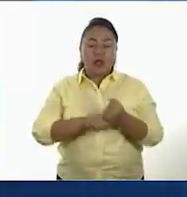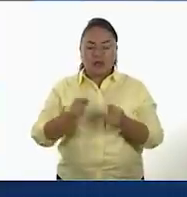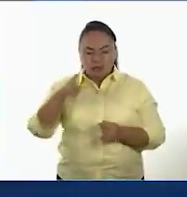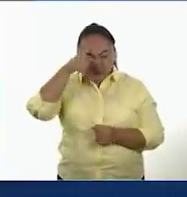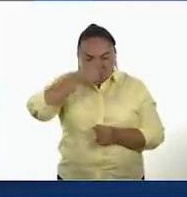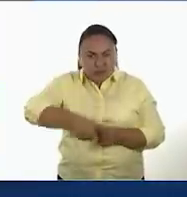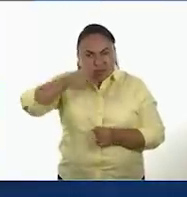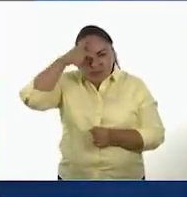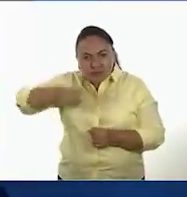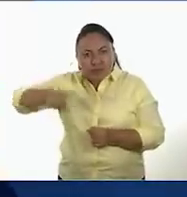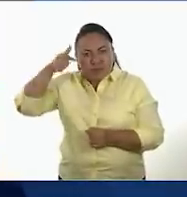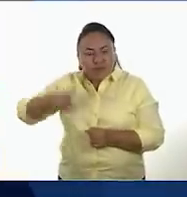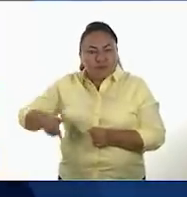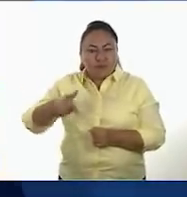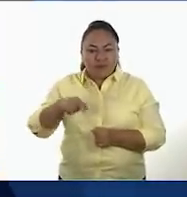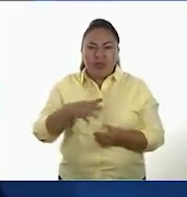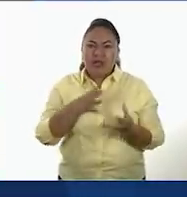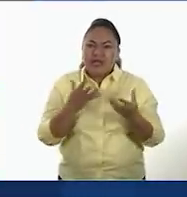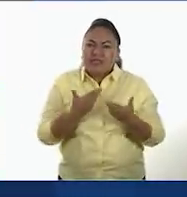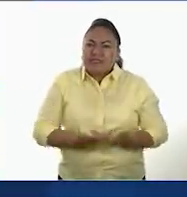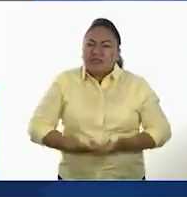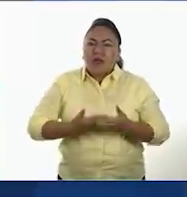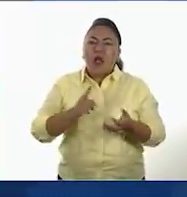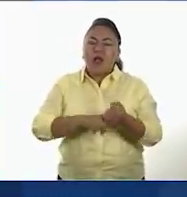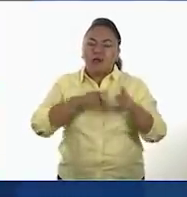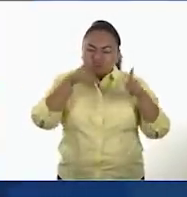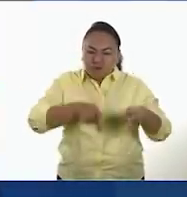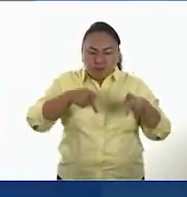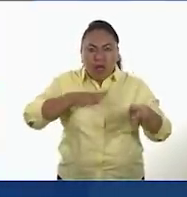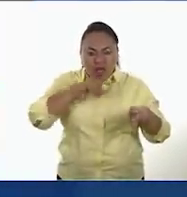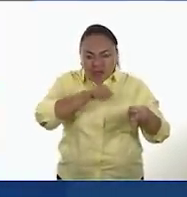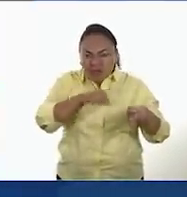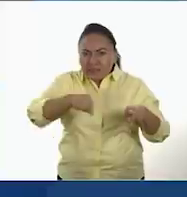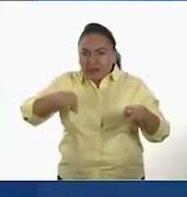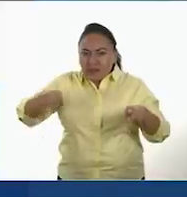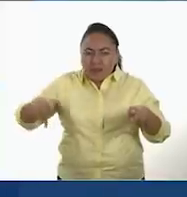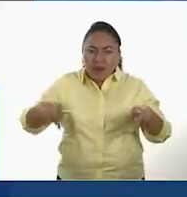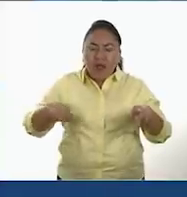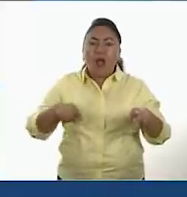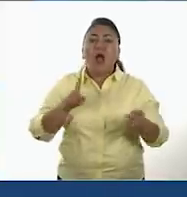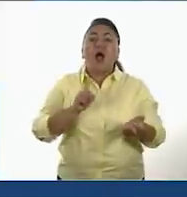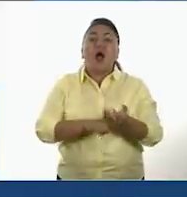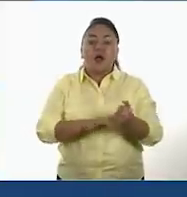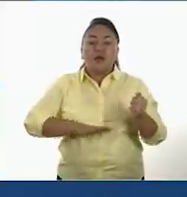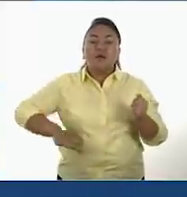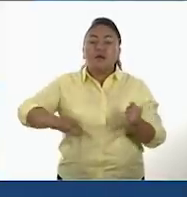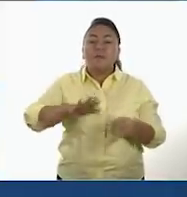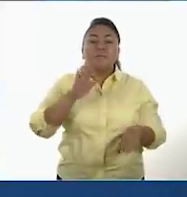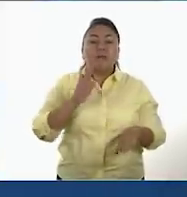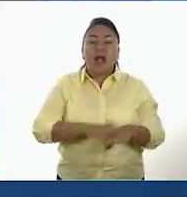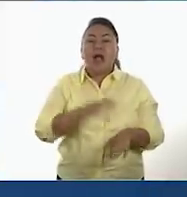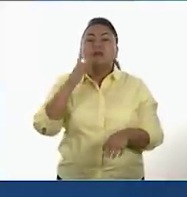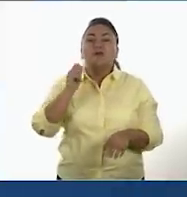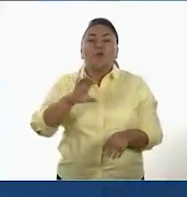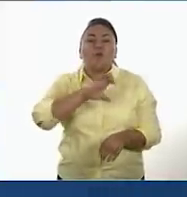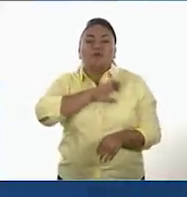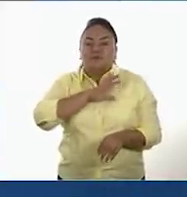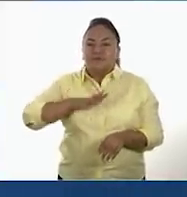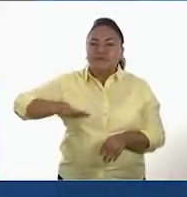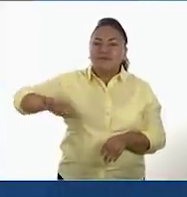encontrado esos objetos en numerosas tumbas, refiere que su propiedad era altamente estimada entre los pobladores.